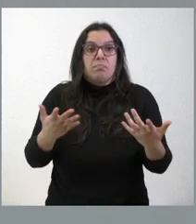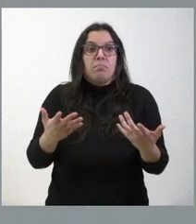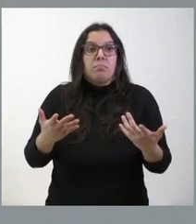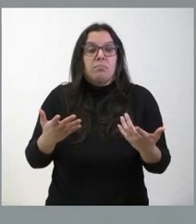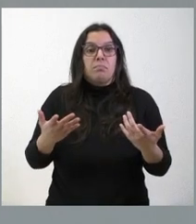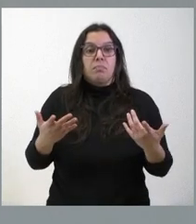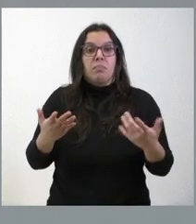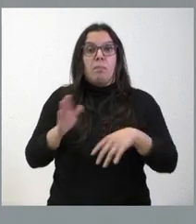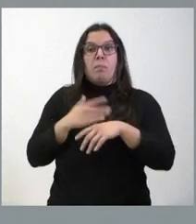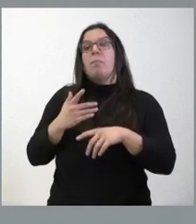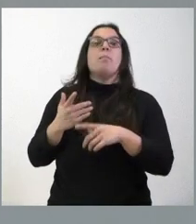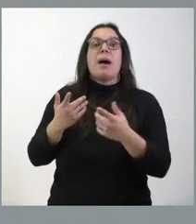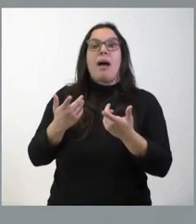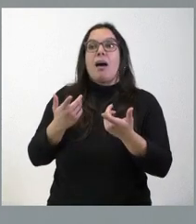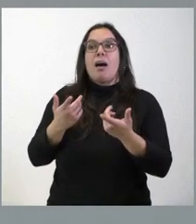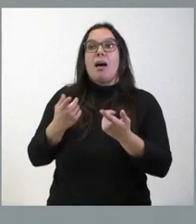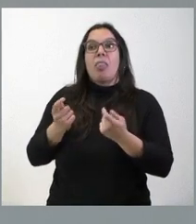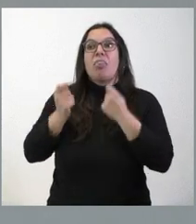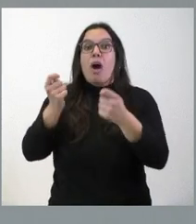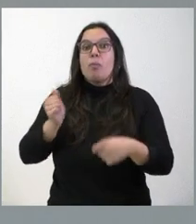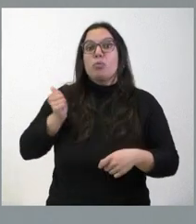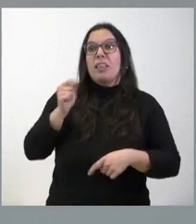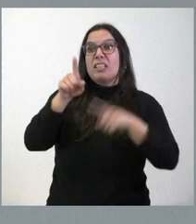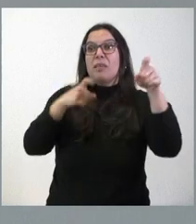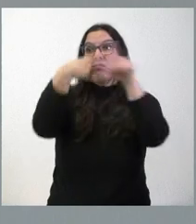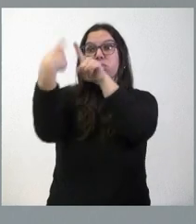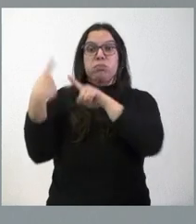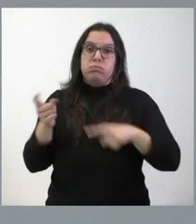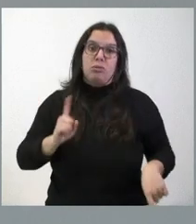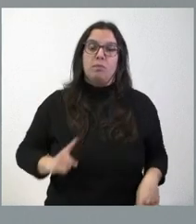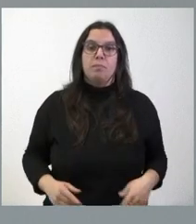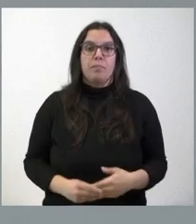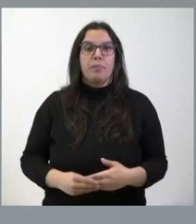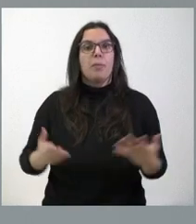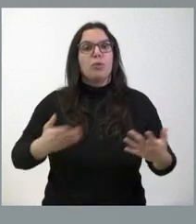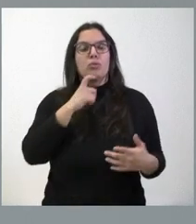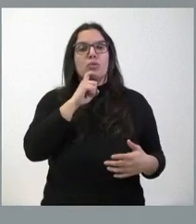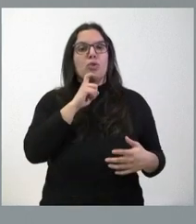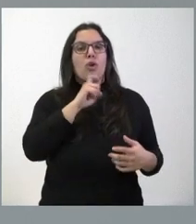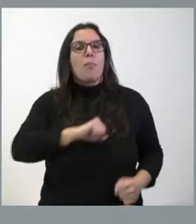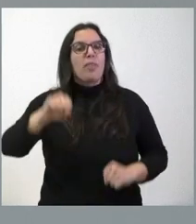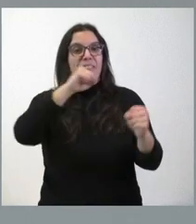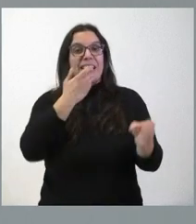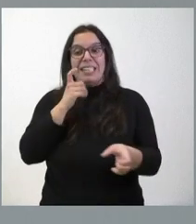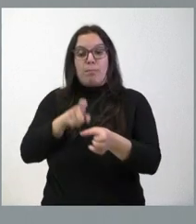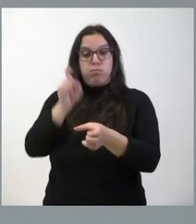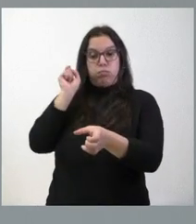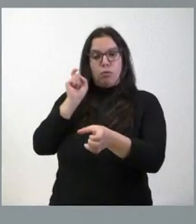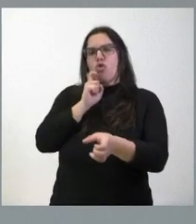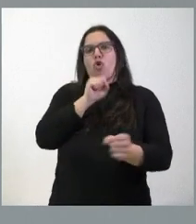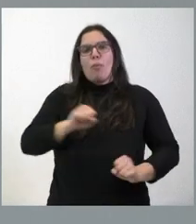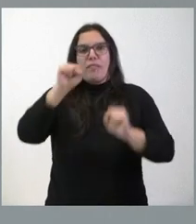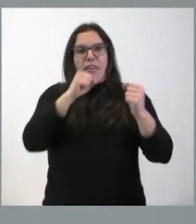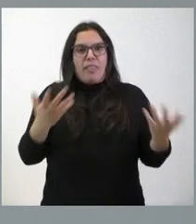una cobertura a la no existencia de esa EBAU única, que es por la que estamos trabajando. ¿Pero de qué manera va a defender Castilla y León unos intereses si no participa en esas reuniones?